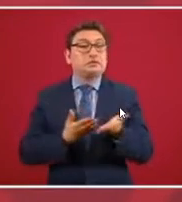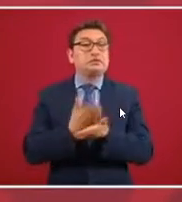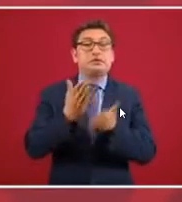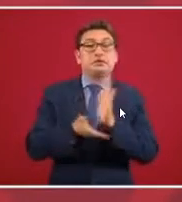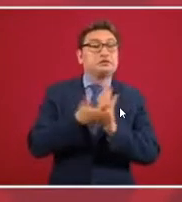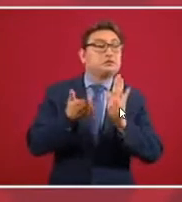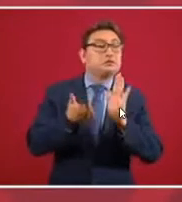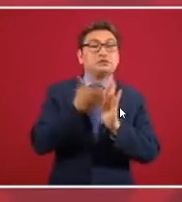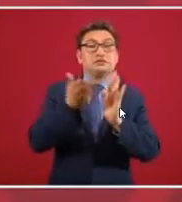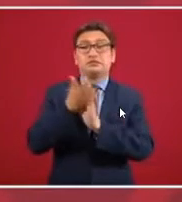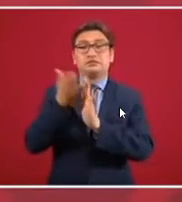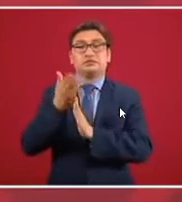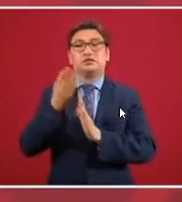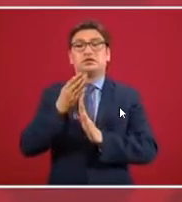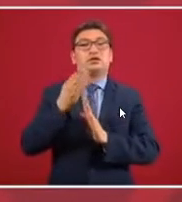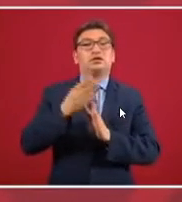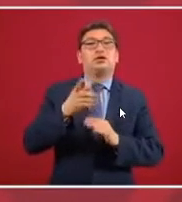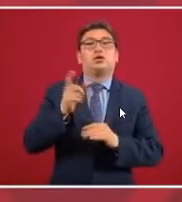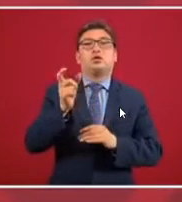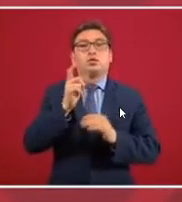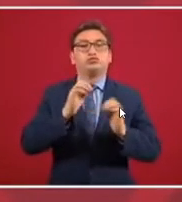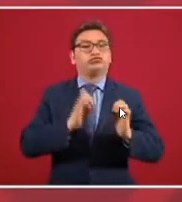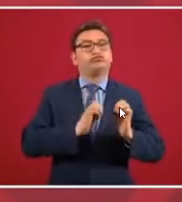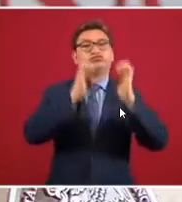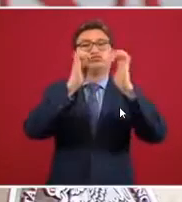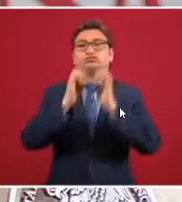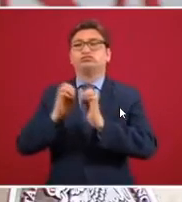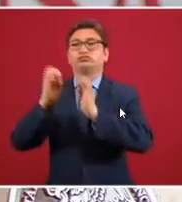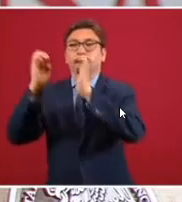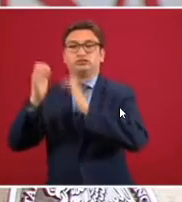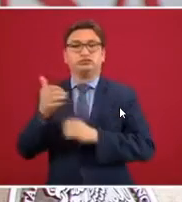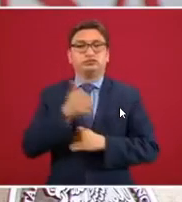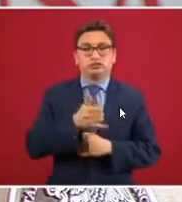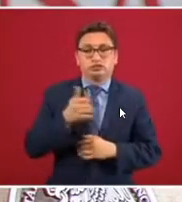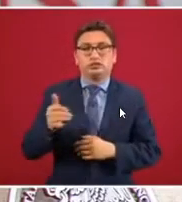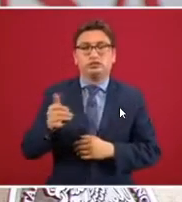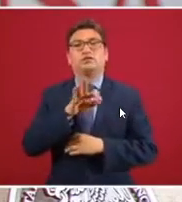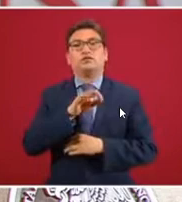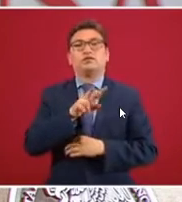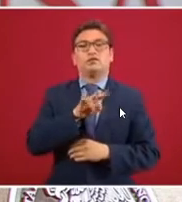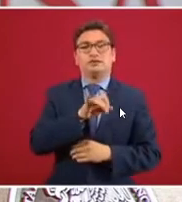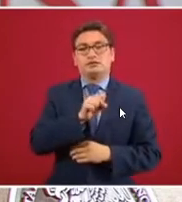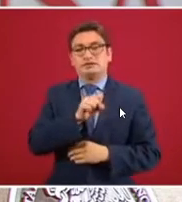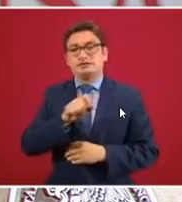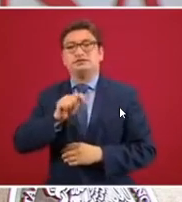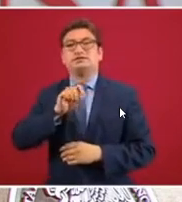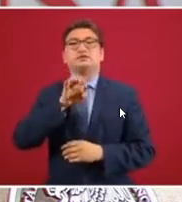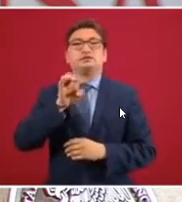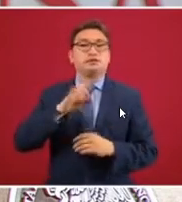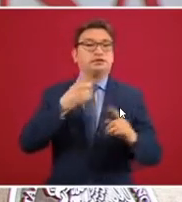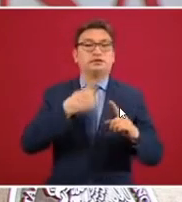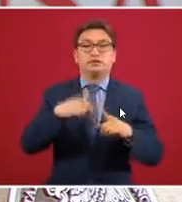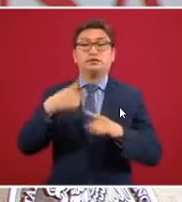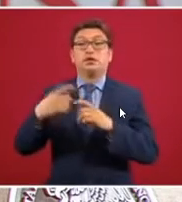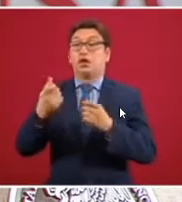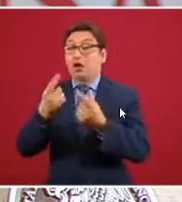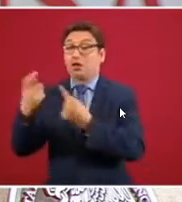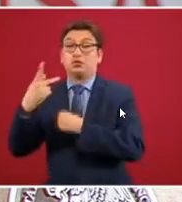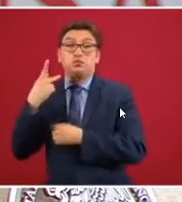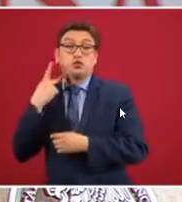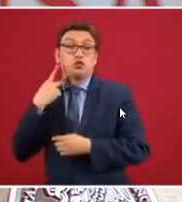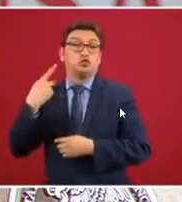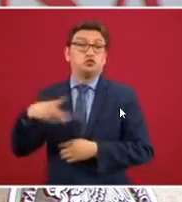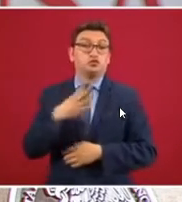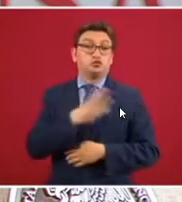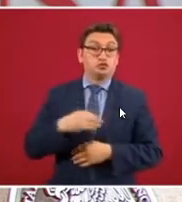construcción de unidades habitacionales del Infonavit, del Foviste, hasta políticos o hijos de